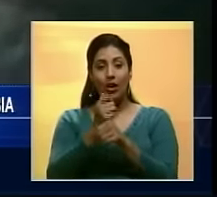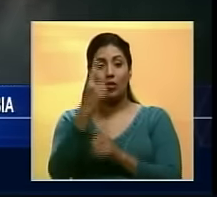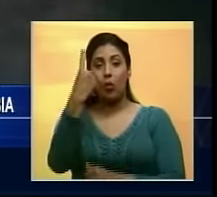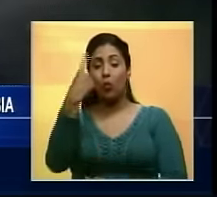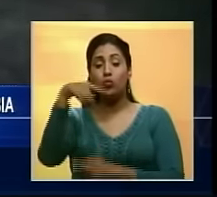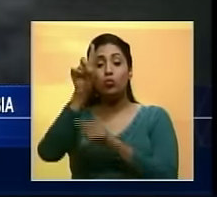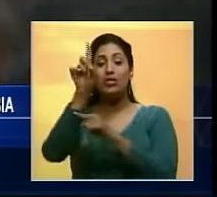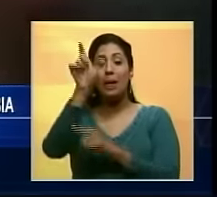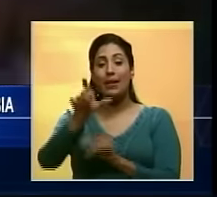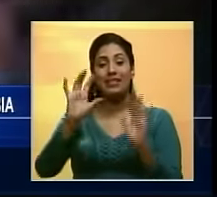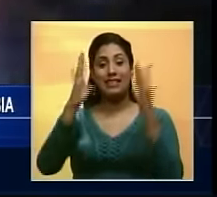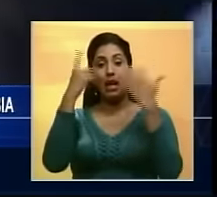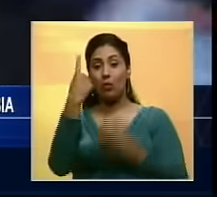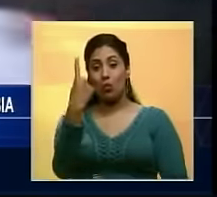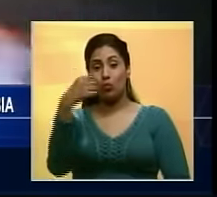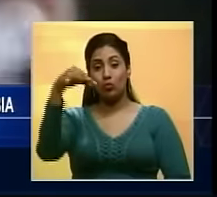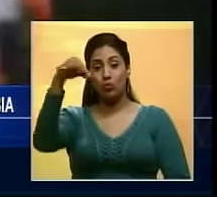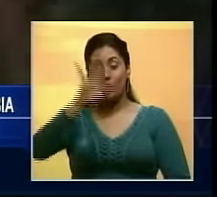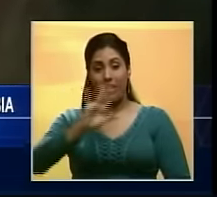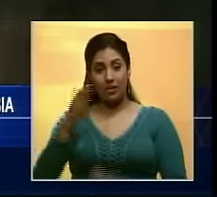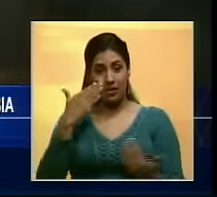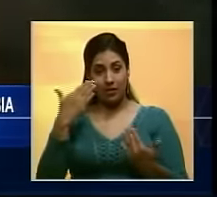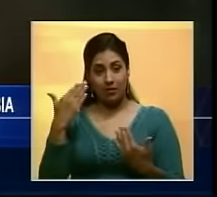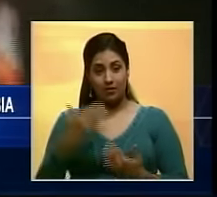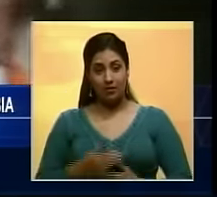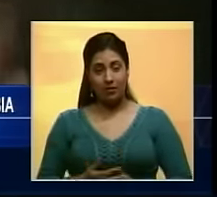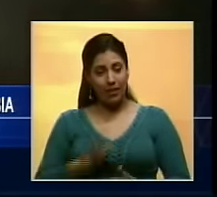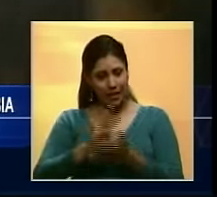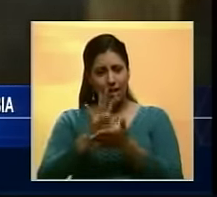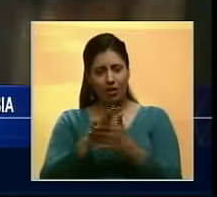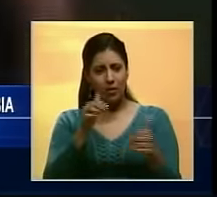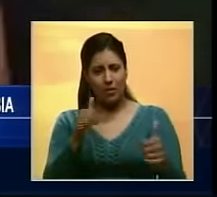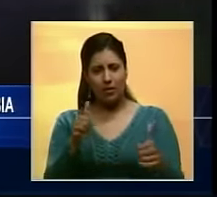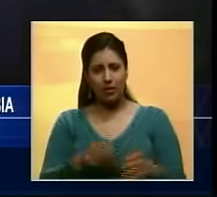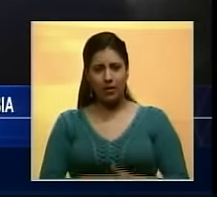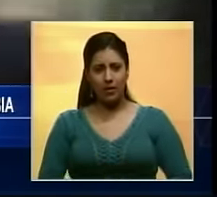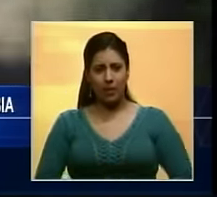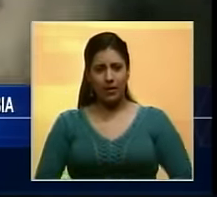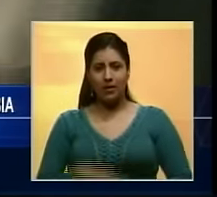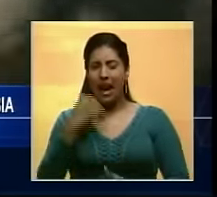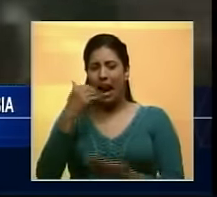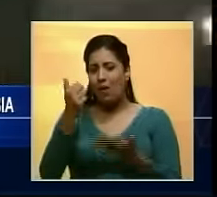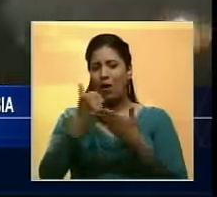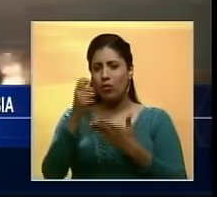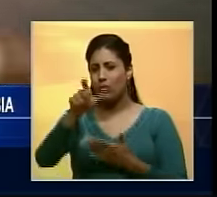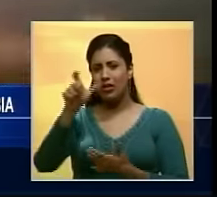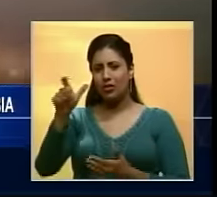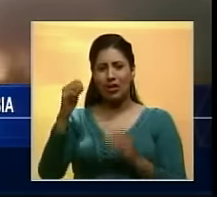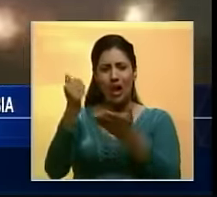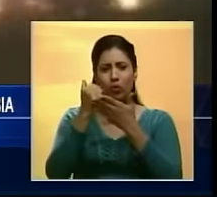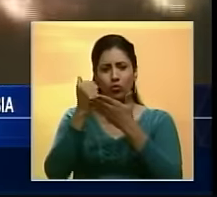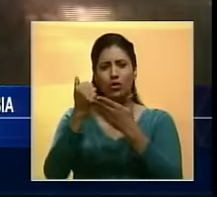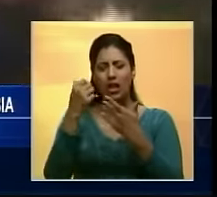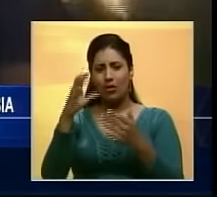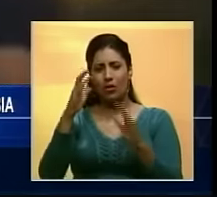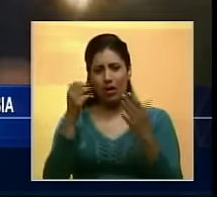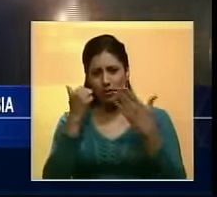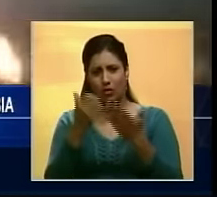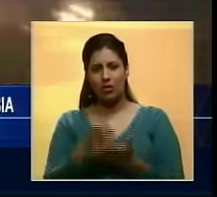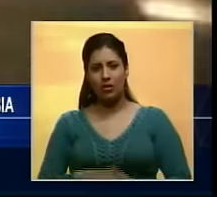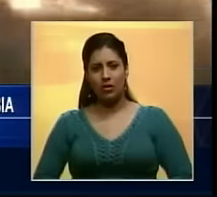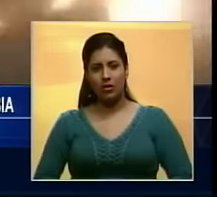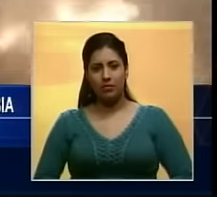al único sobreviviente de la tragedia. bien, bien! jefe! ¡Tranquilo, bien, bien! ¡Ey! ¡Ey! ¡Venga, ayuda! ¡Cá, cá, cá!